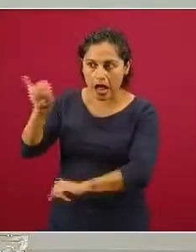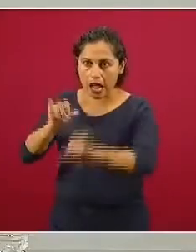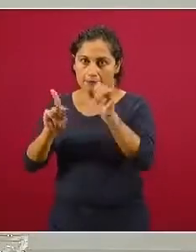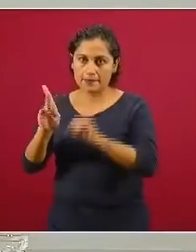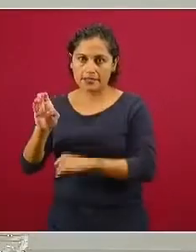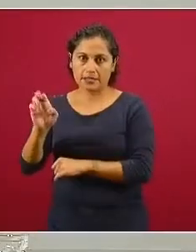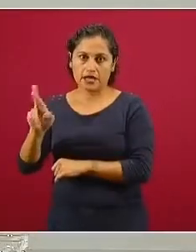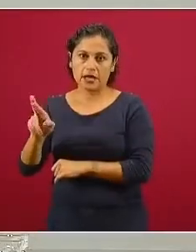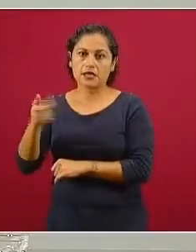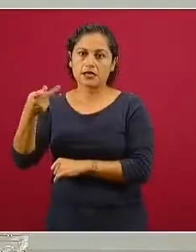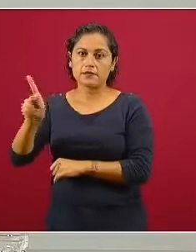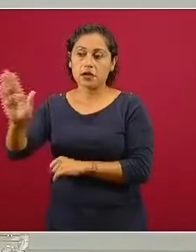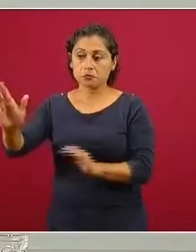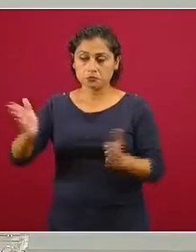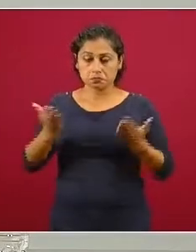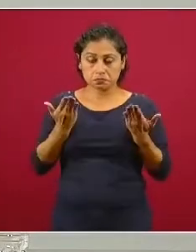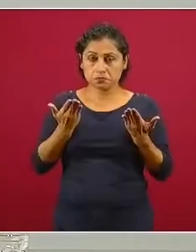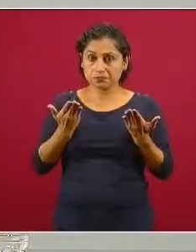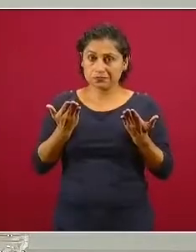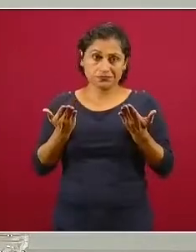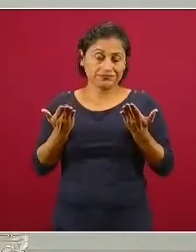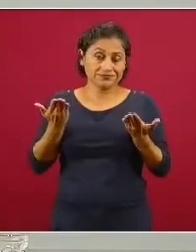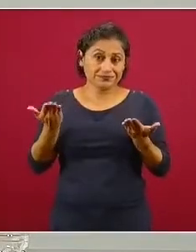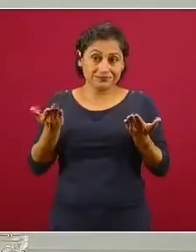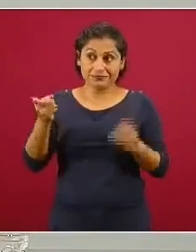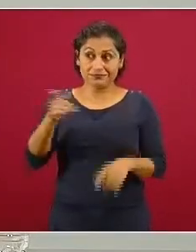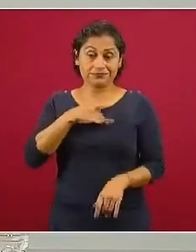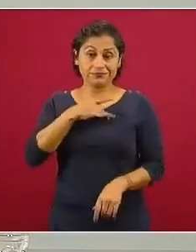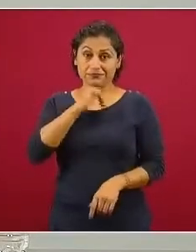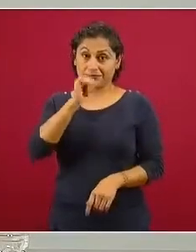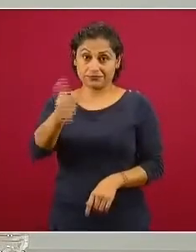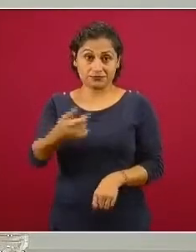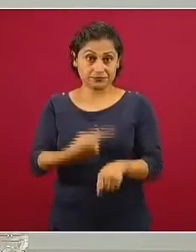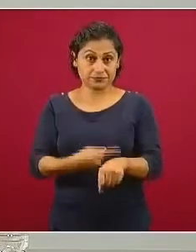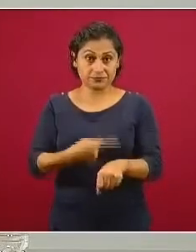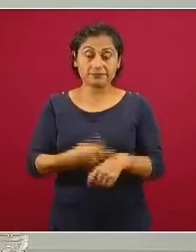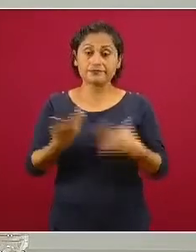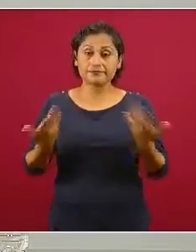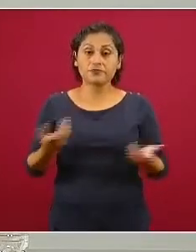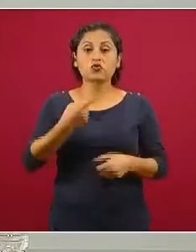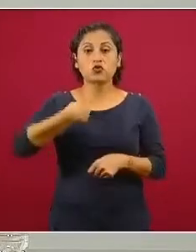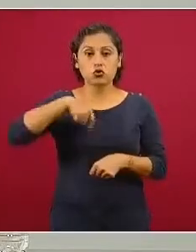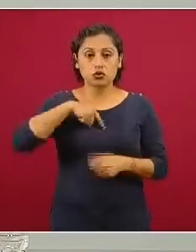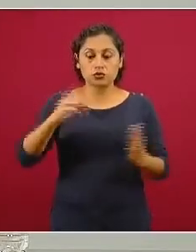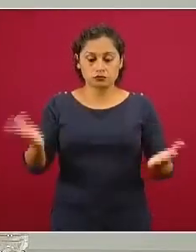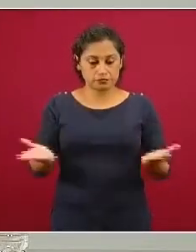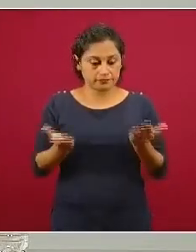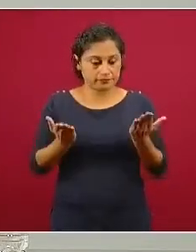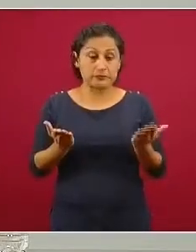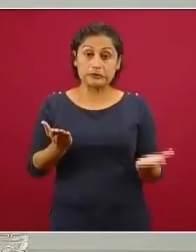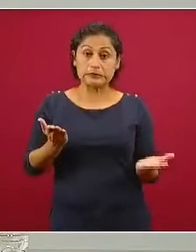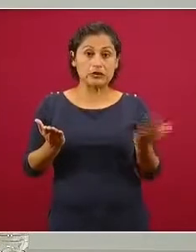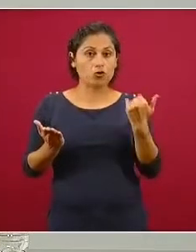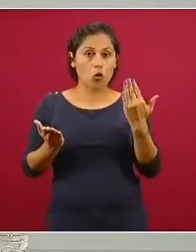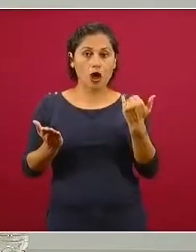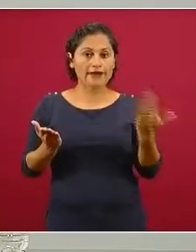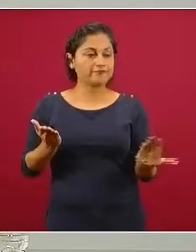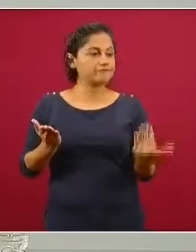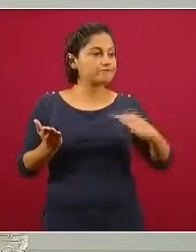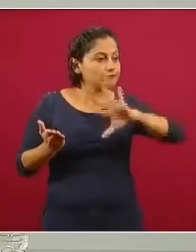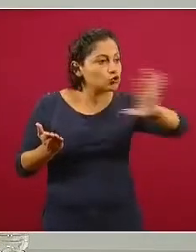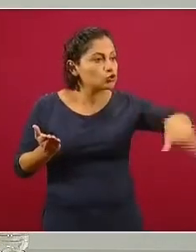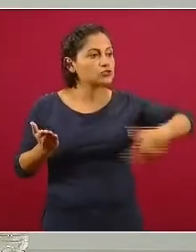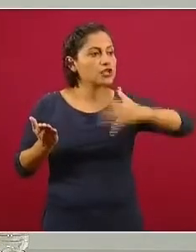siguiente es continuar con la investigación, no lo podemos descartar como reinfección, pero